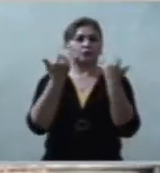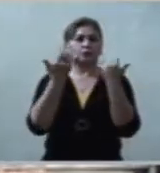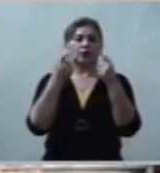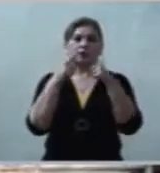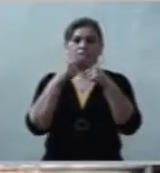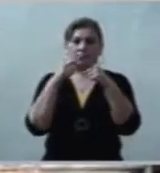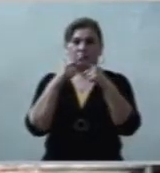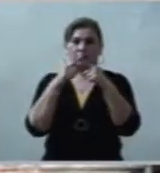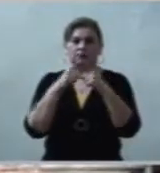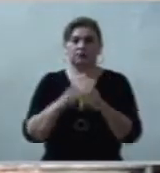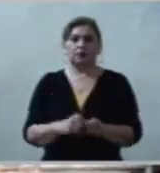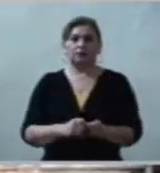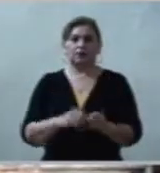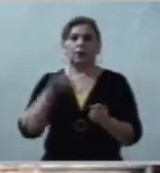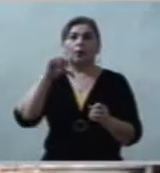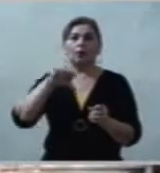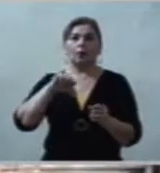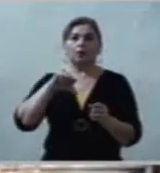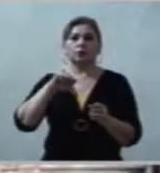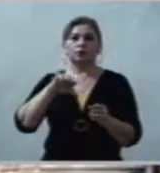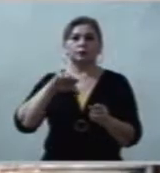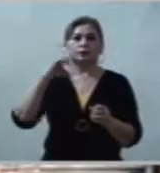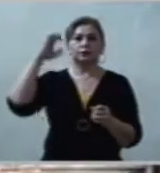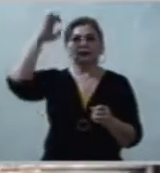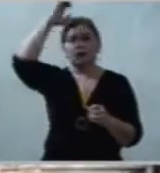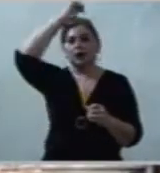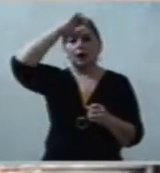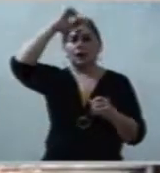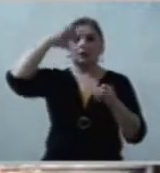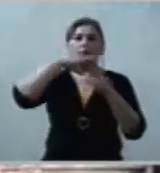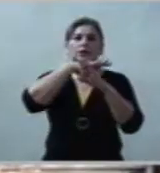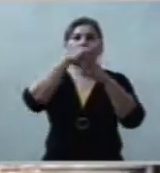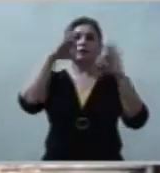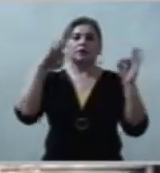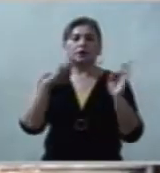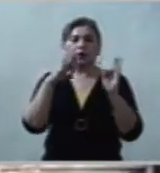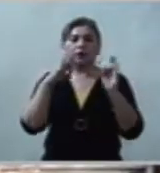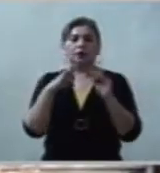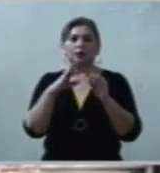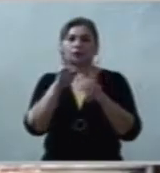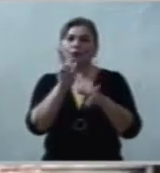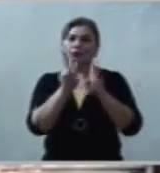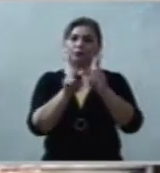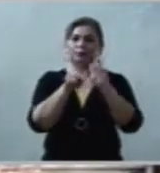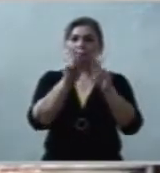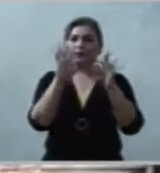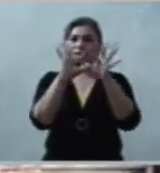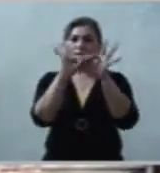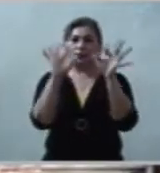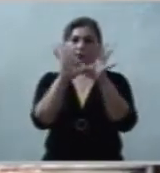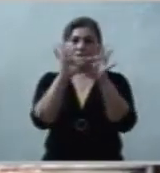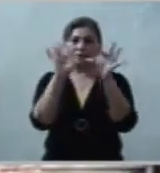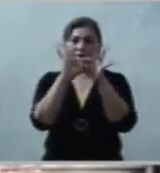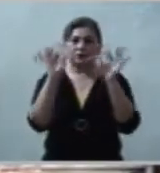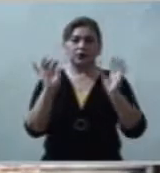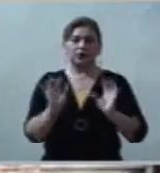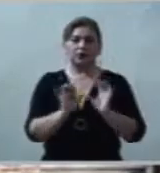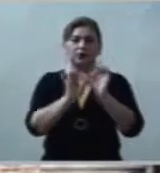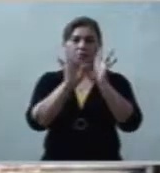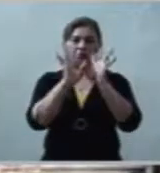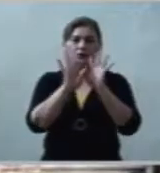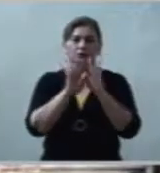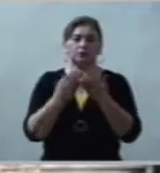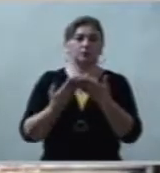el Evangelio nos ha contado cómo San Pedro